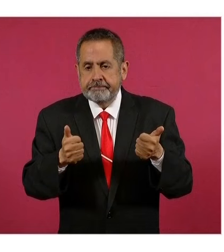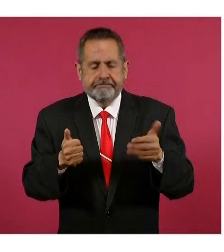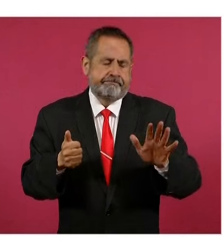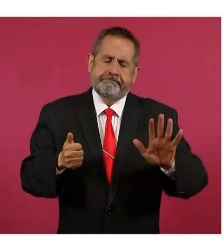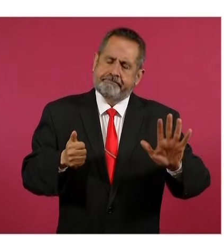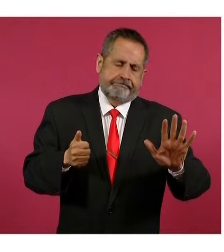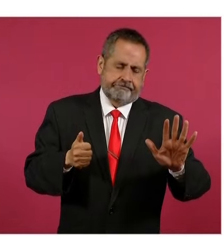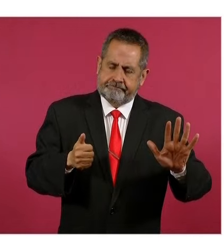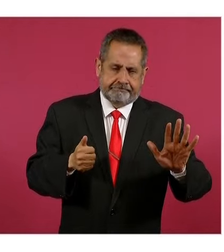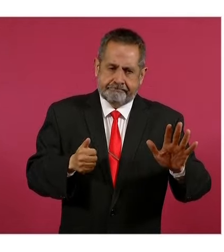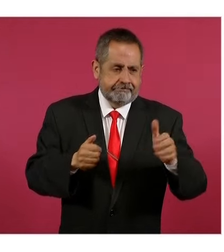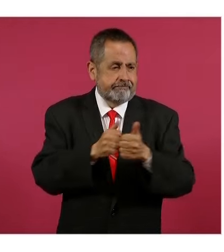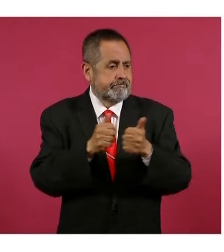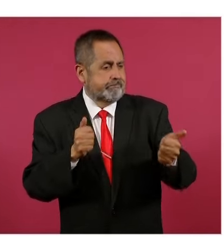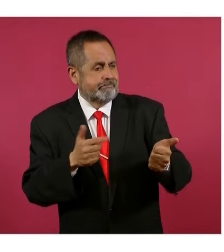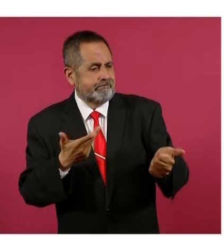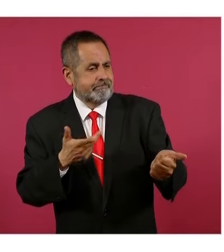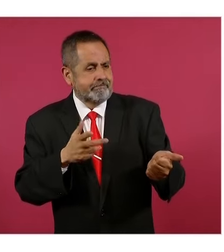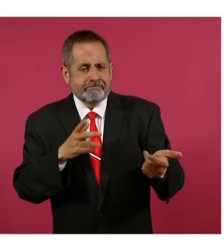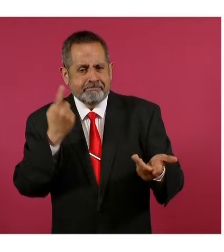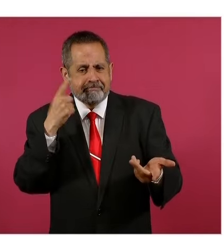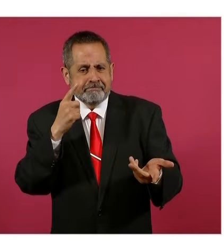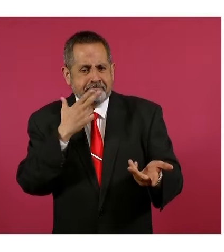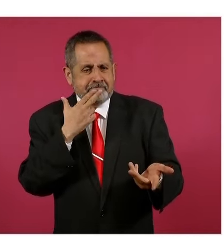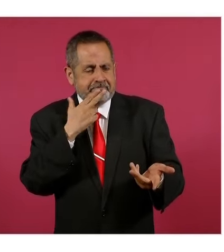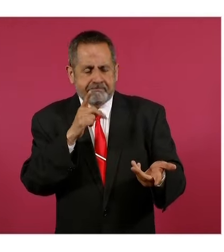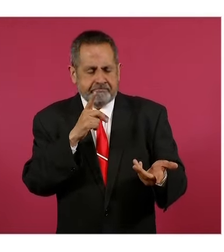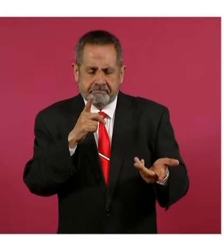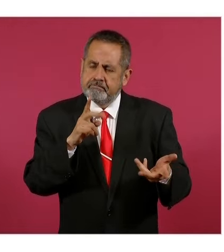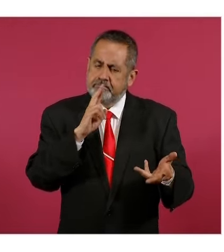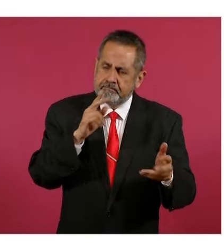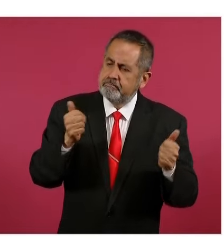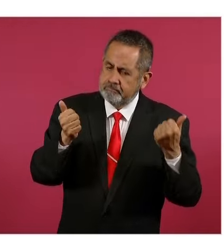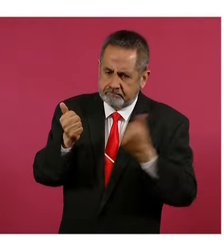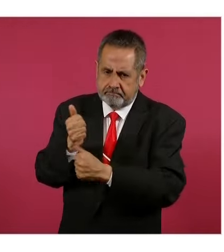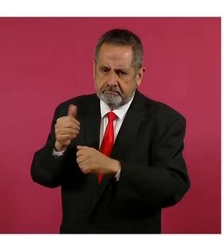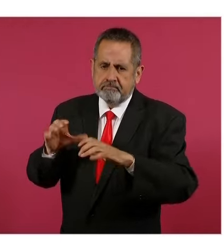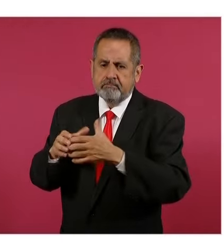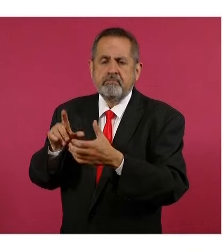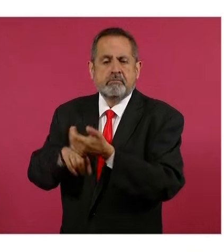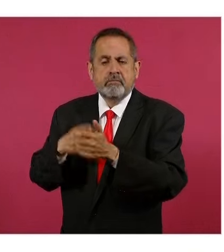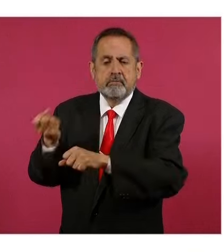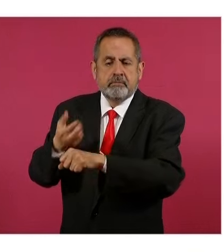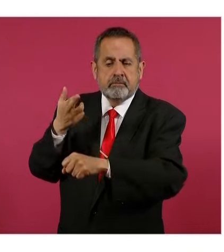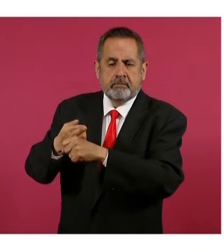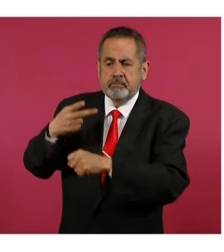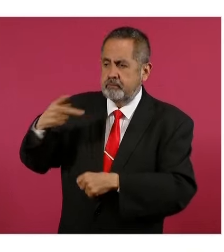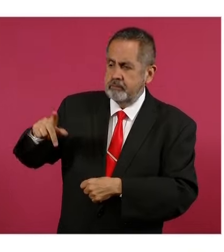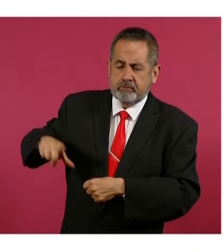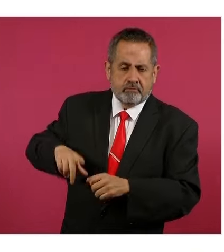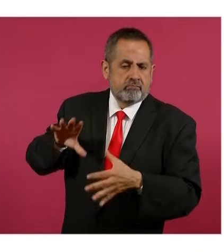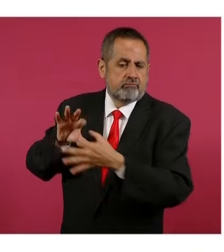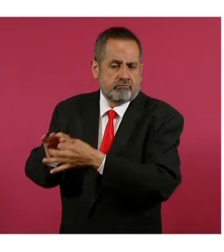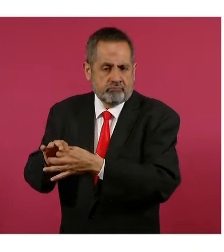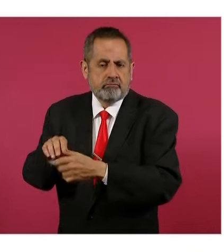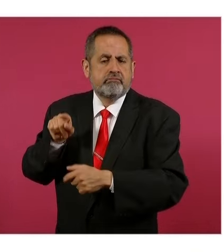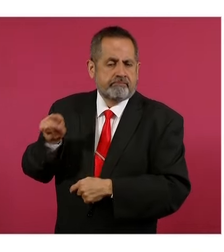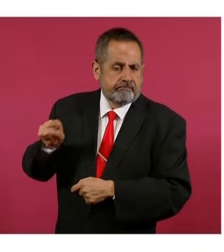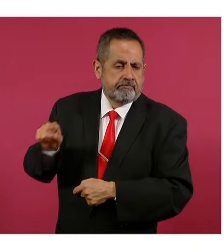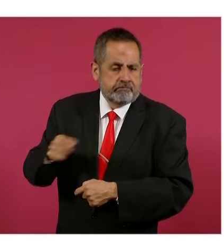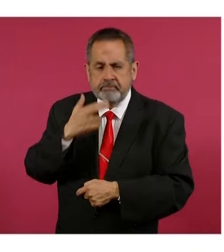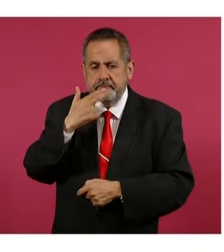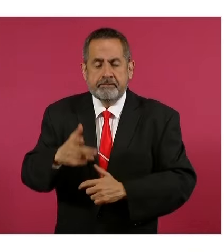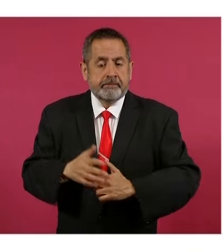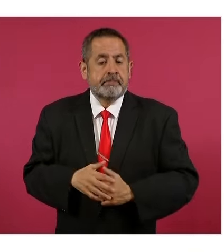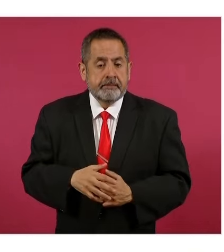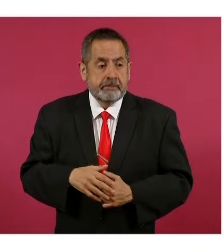en este proceso privatizador se fueron generando grandes estructuras. Aquí lo importante a destacar es